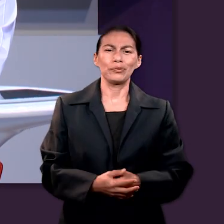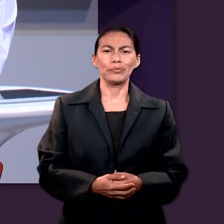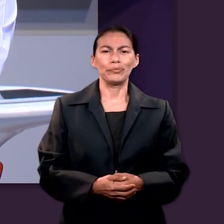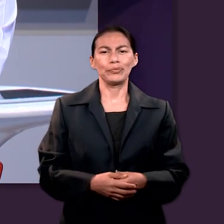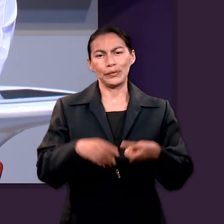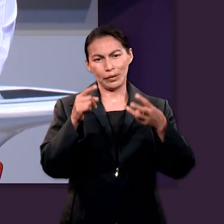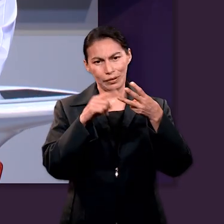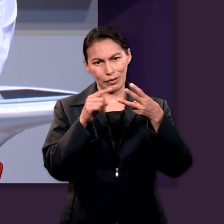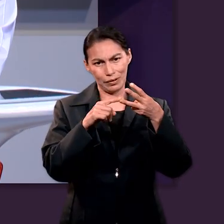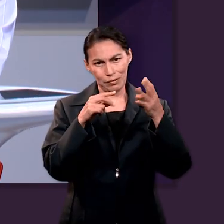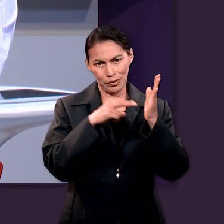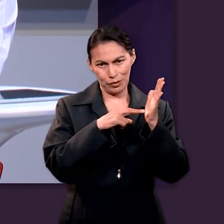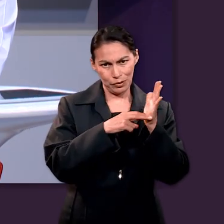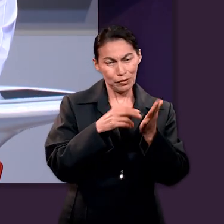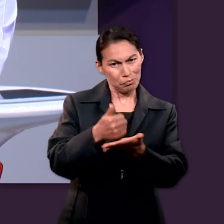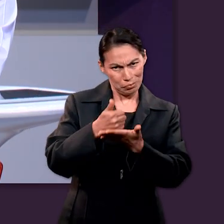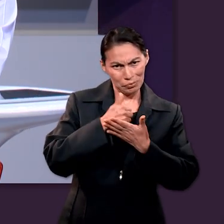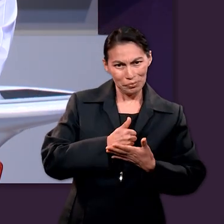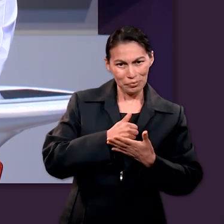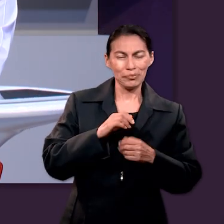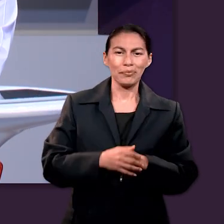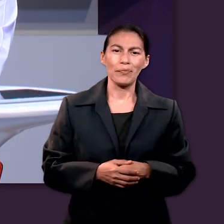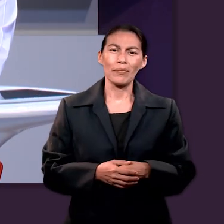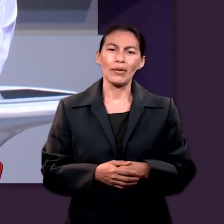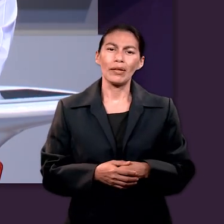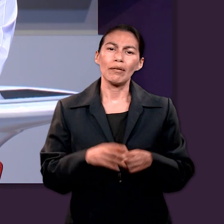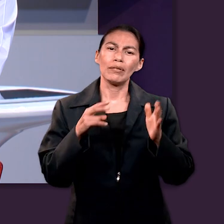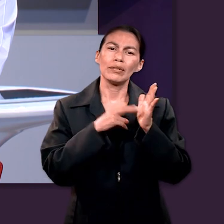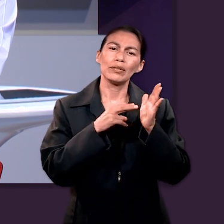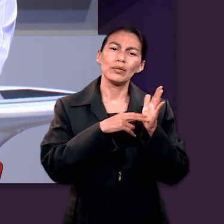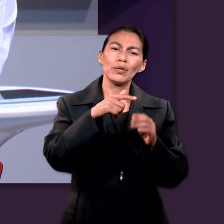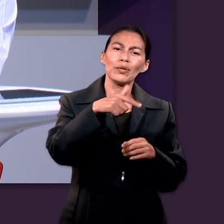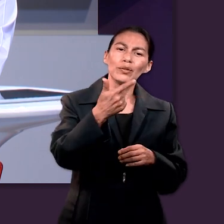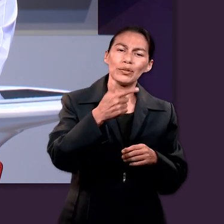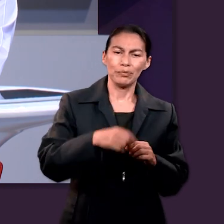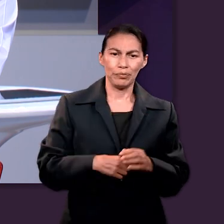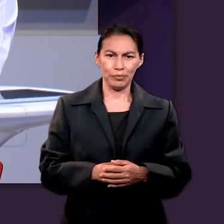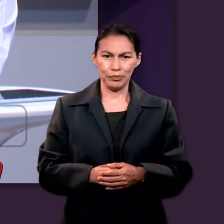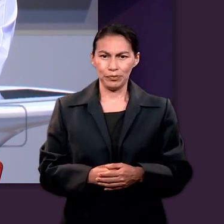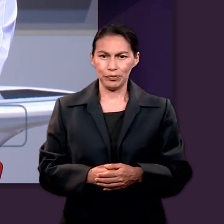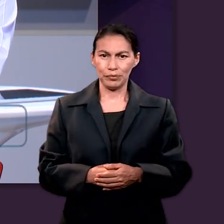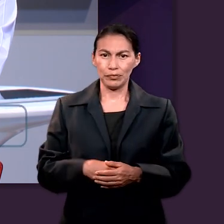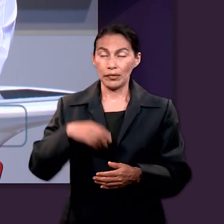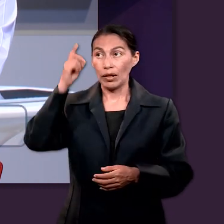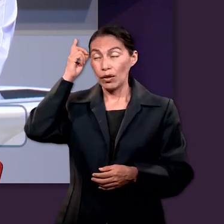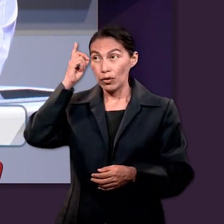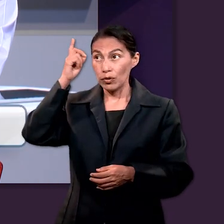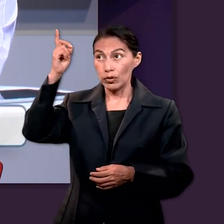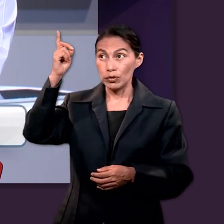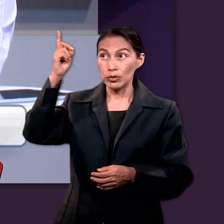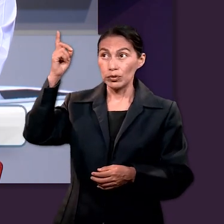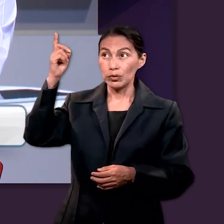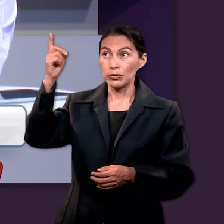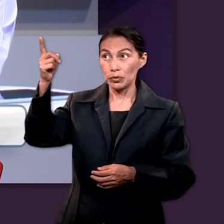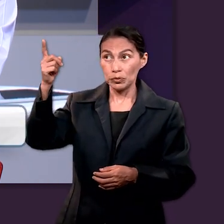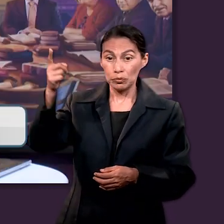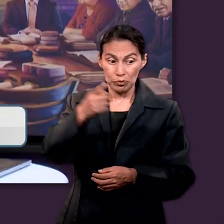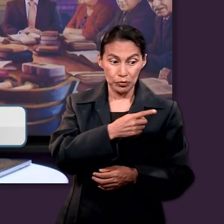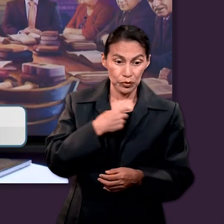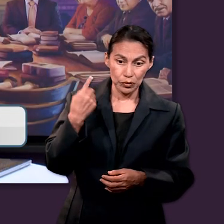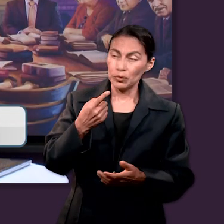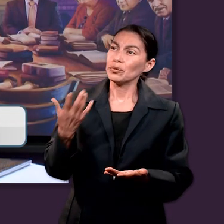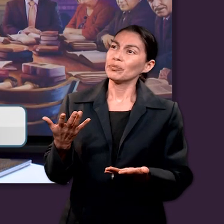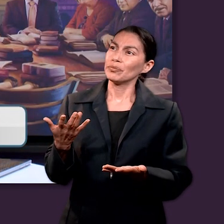versículo que creo que nos puede ayudar. Versículo número 12, Dios nuestro, no lo juzgarás tú